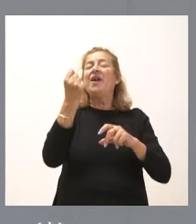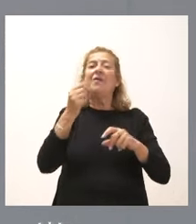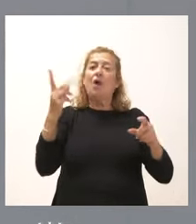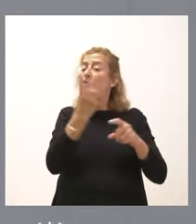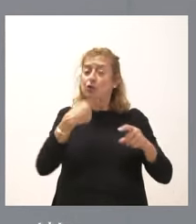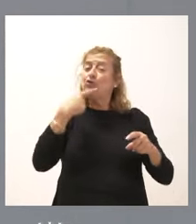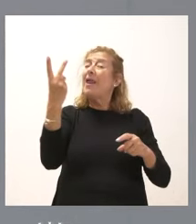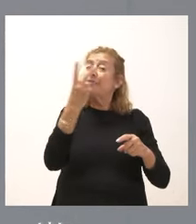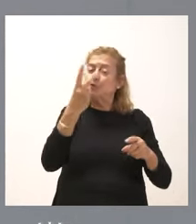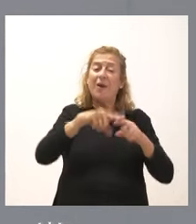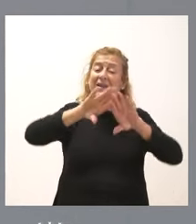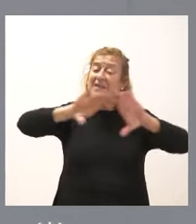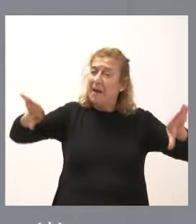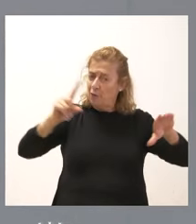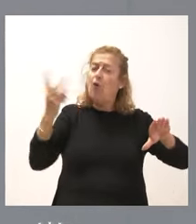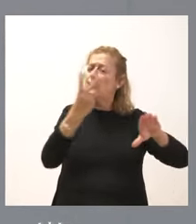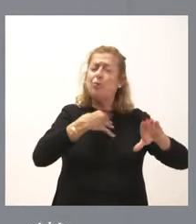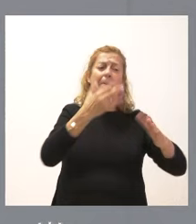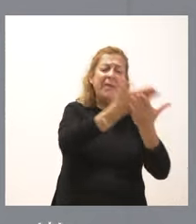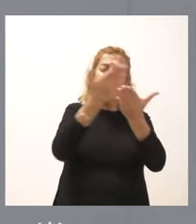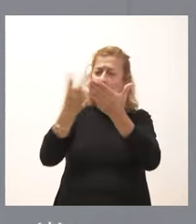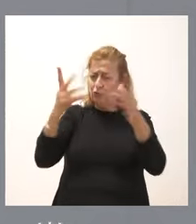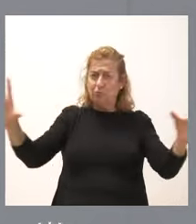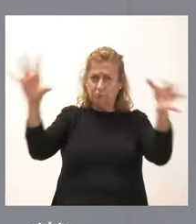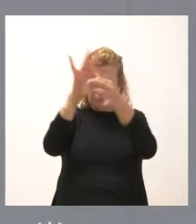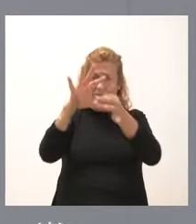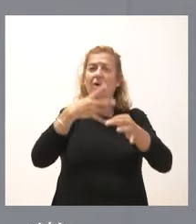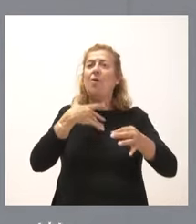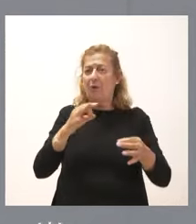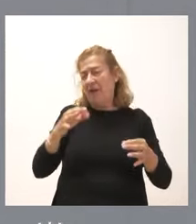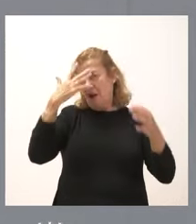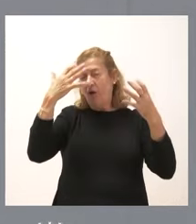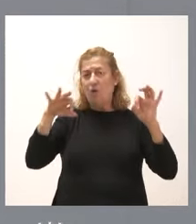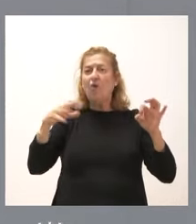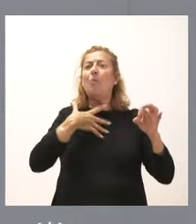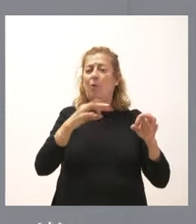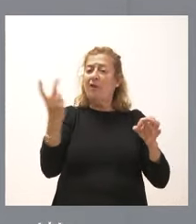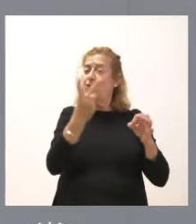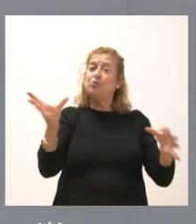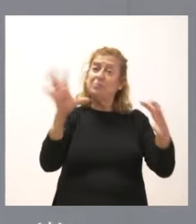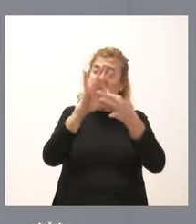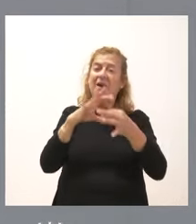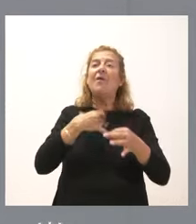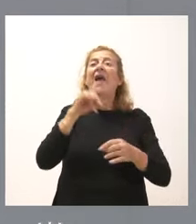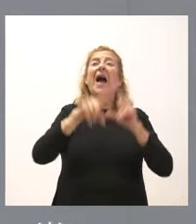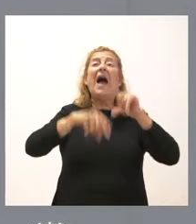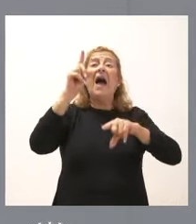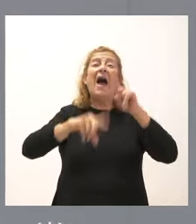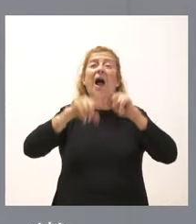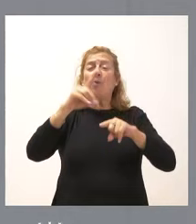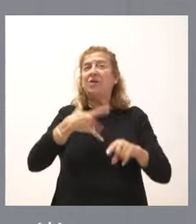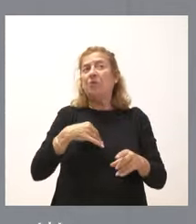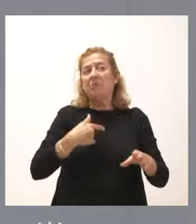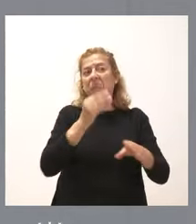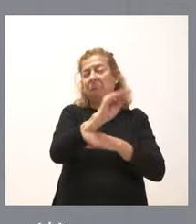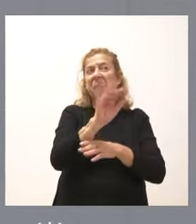entre una y otra modalidad y, en la medida en que, lógicamente, esta compatibilidad se produce, pues habrá algunas explotaciones que rondarán los